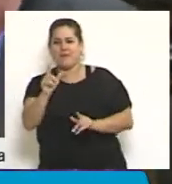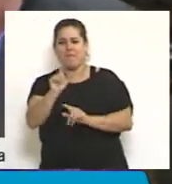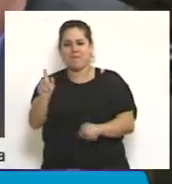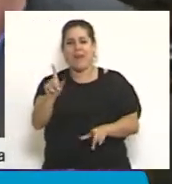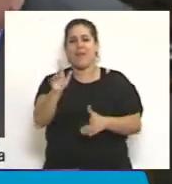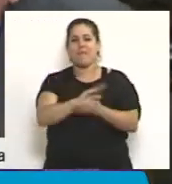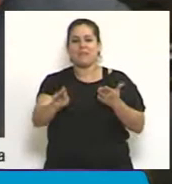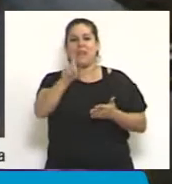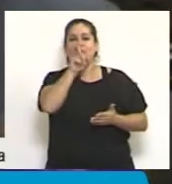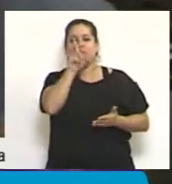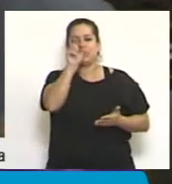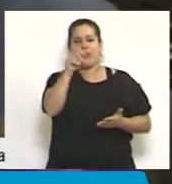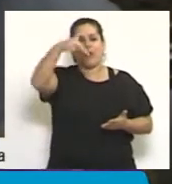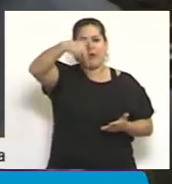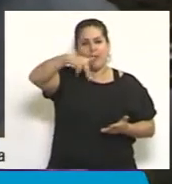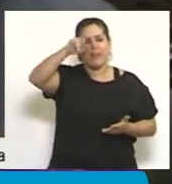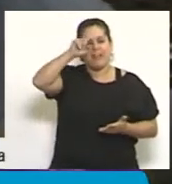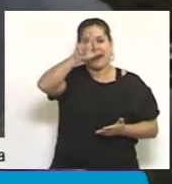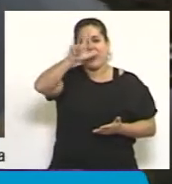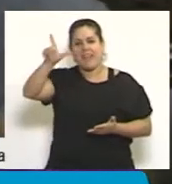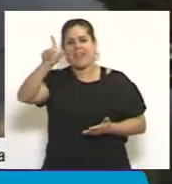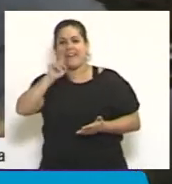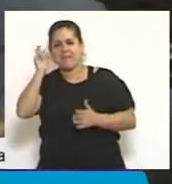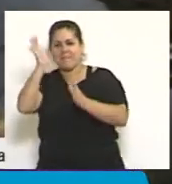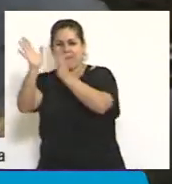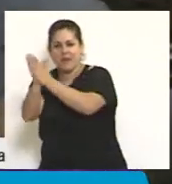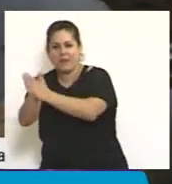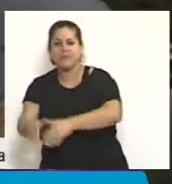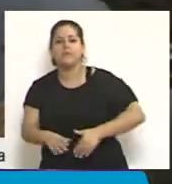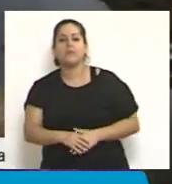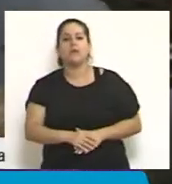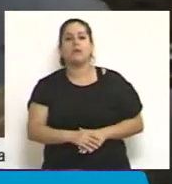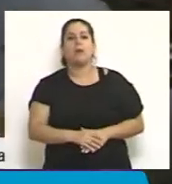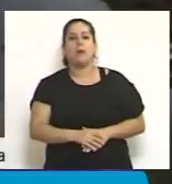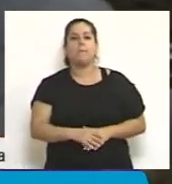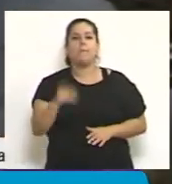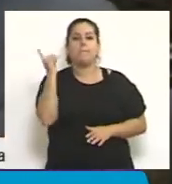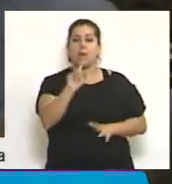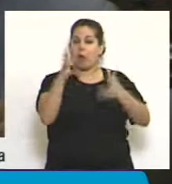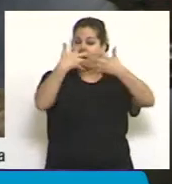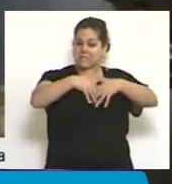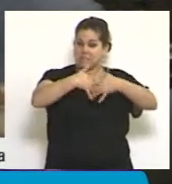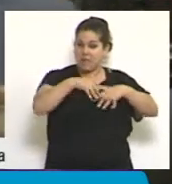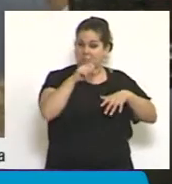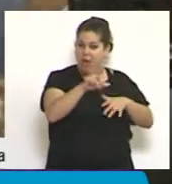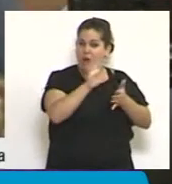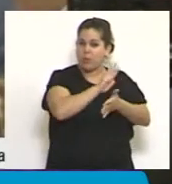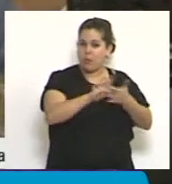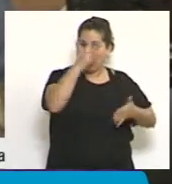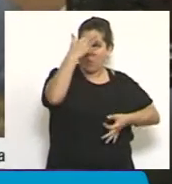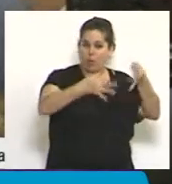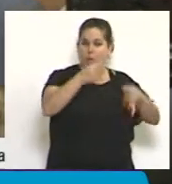Tonelli, sepa usted disculparme. El sistema acusatorio que estamos